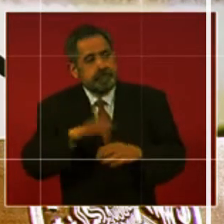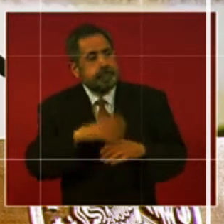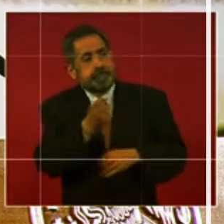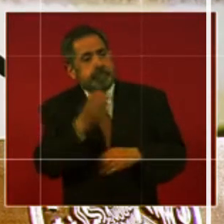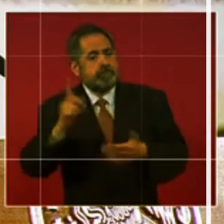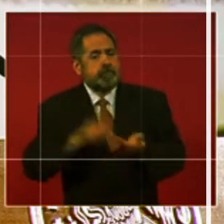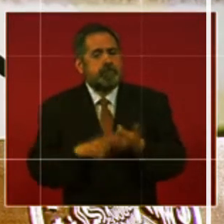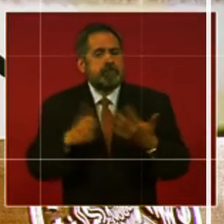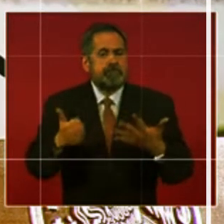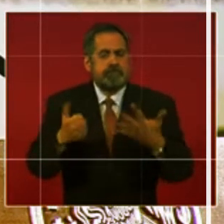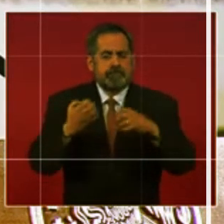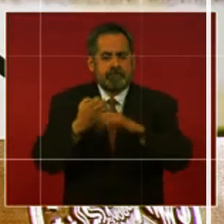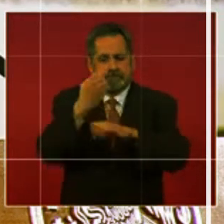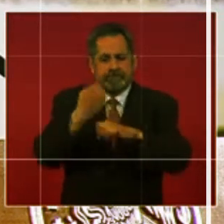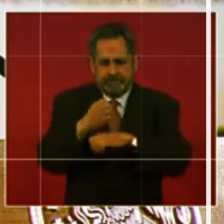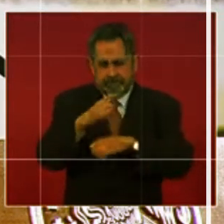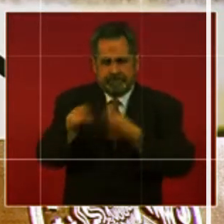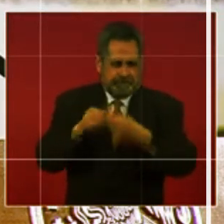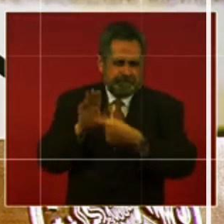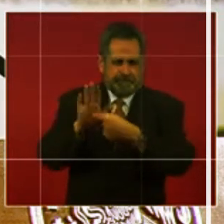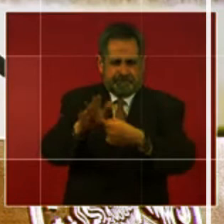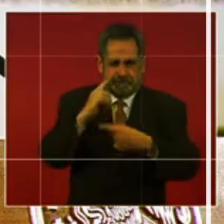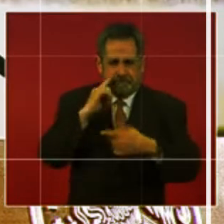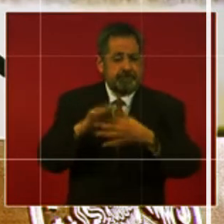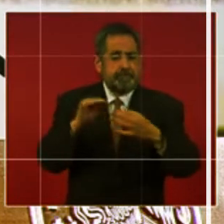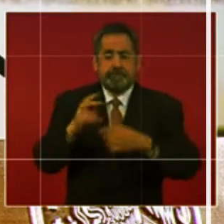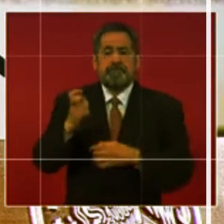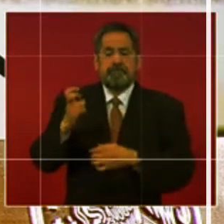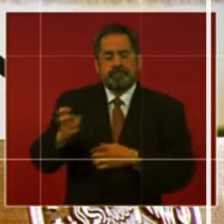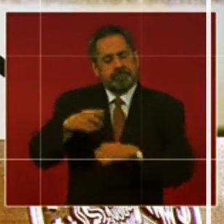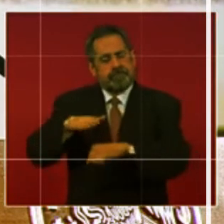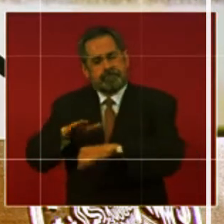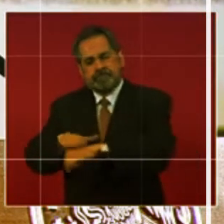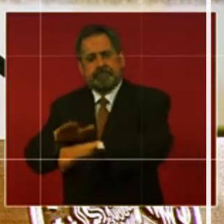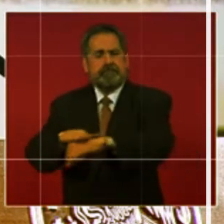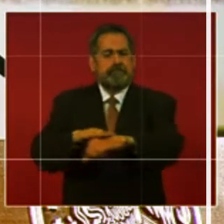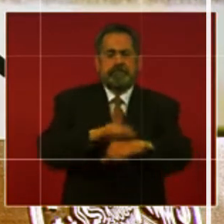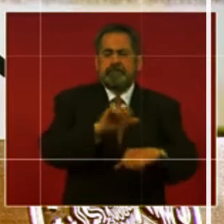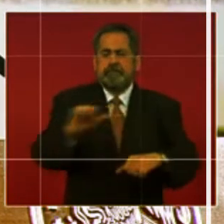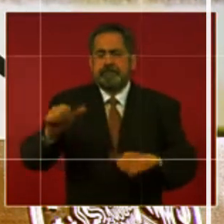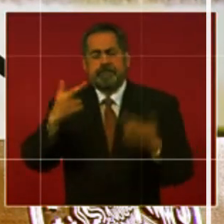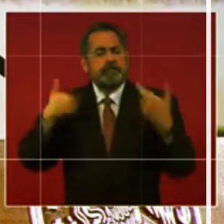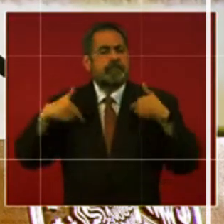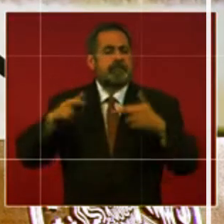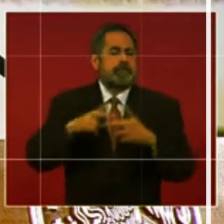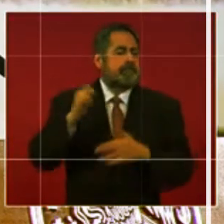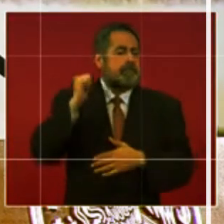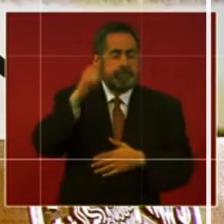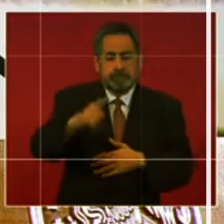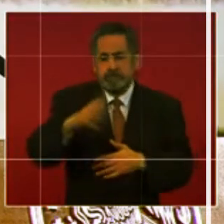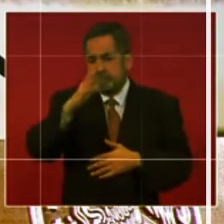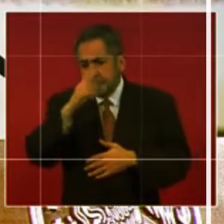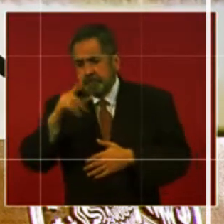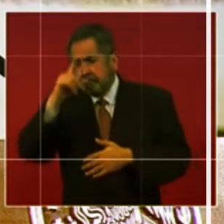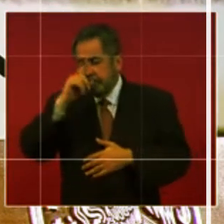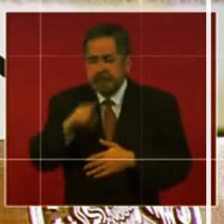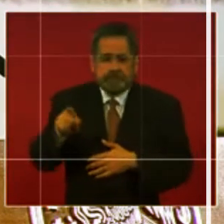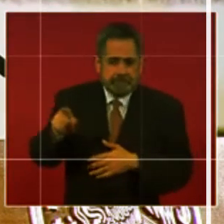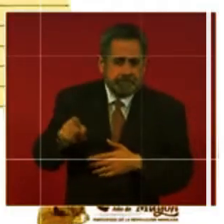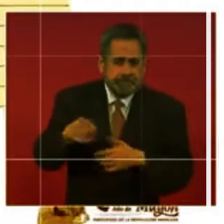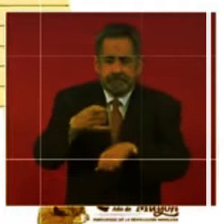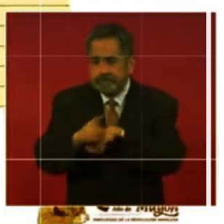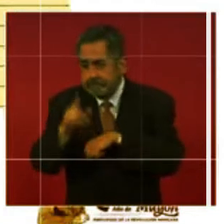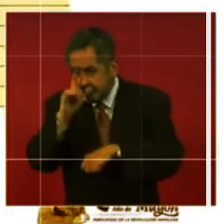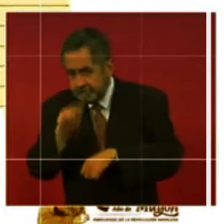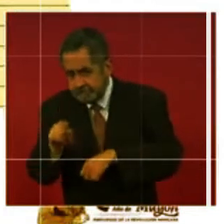son seis que ahorita los vamos a dar a conocer, y que ahí invitamos a los maestros a que si por alguna causa no se vacunaron, de verdad que